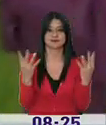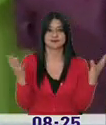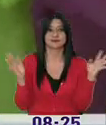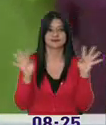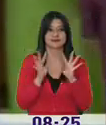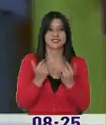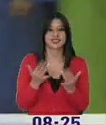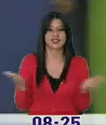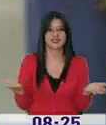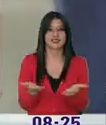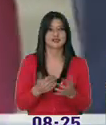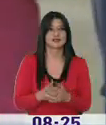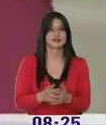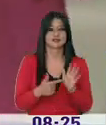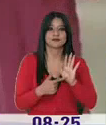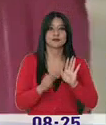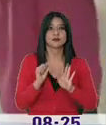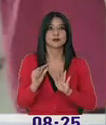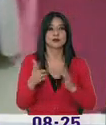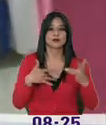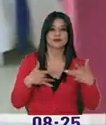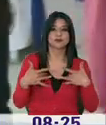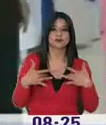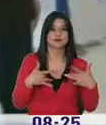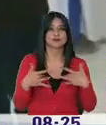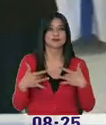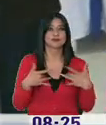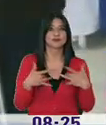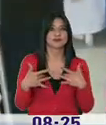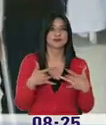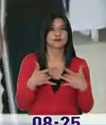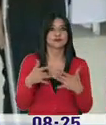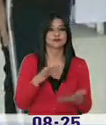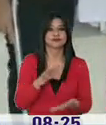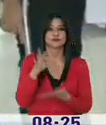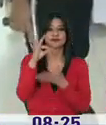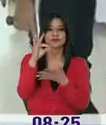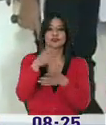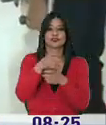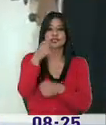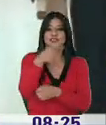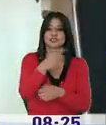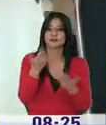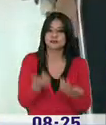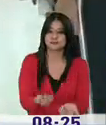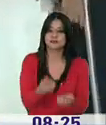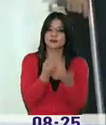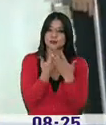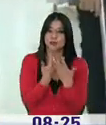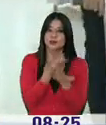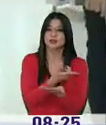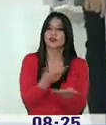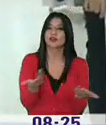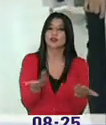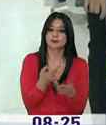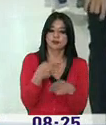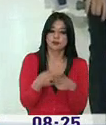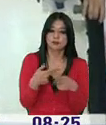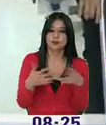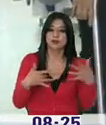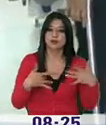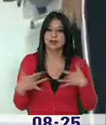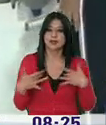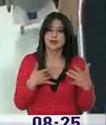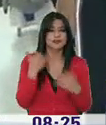y nos van a presentar parte de esta obra. Estamos con una de las representantes de la fundación. Para que por favor nos comente cómo se llama la obra, de dónde